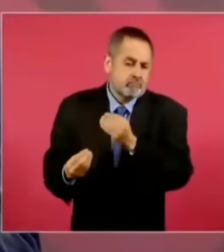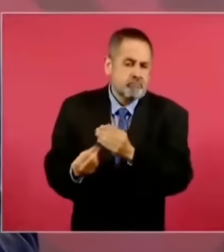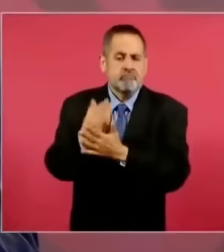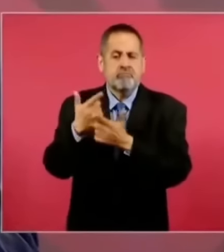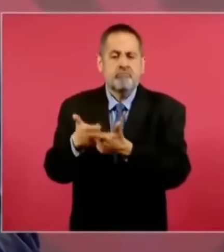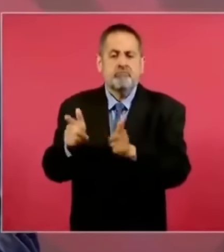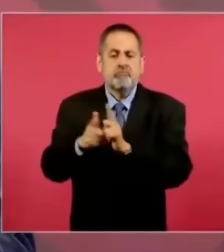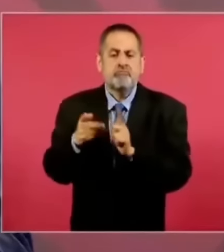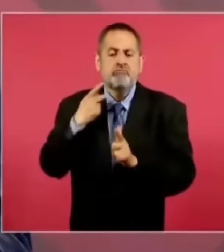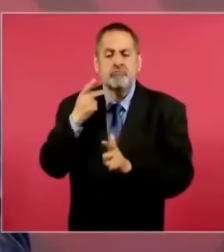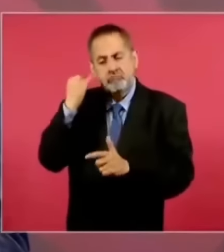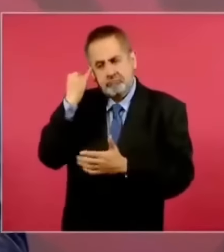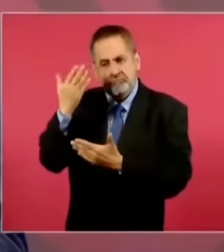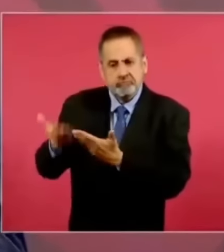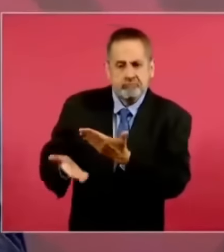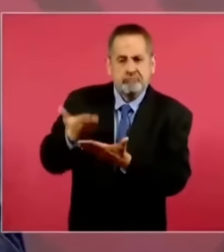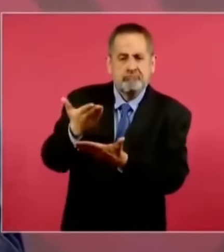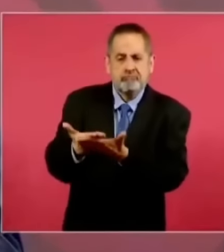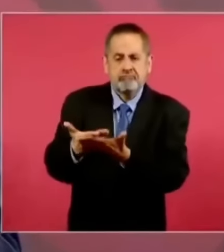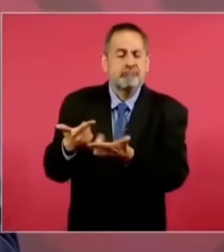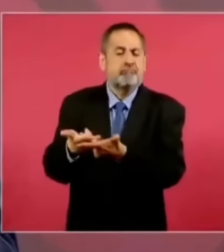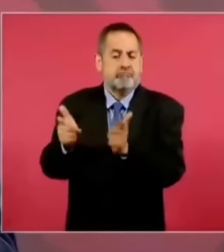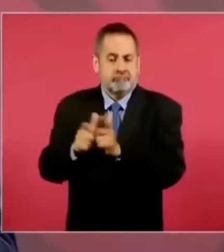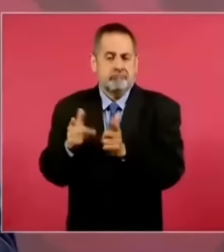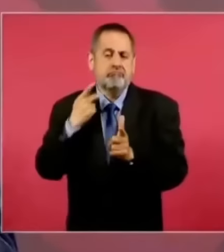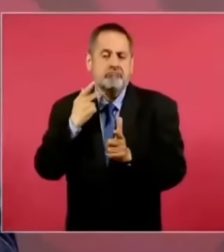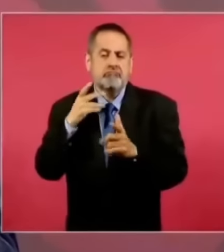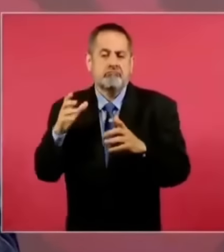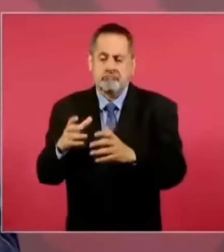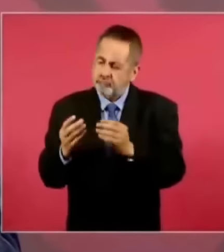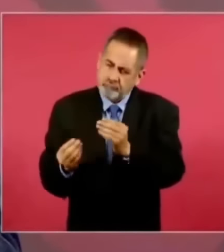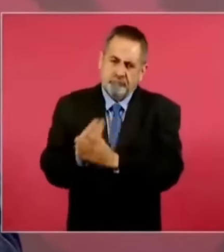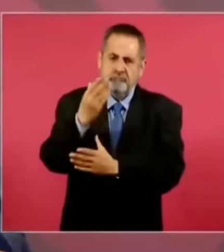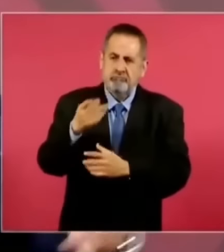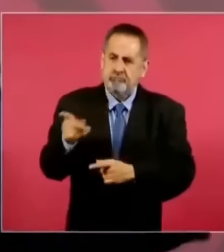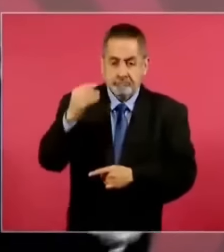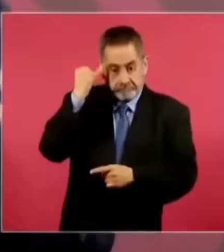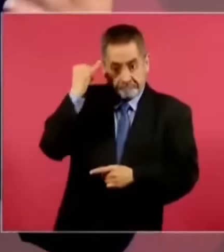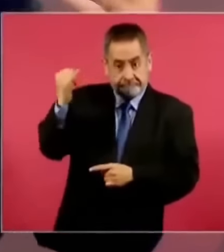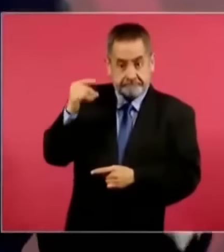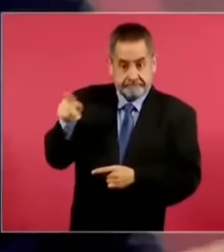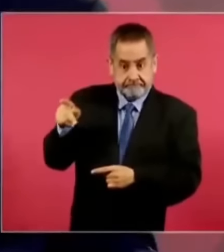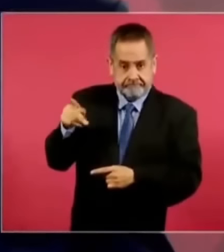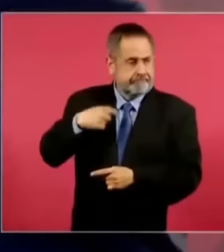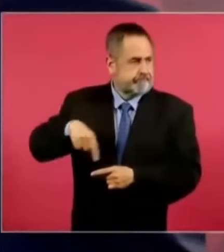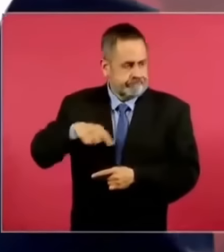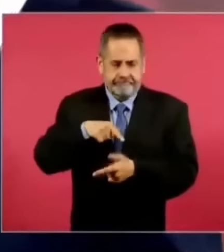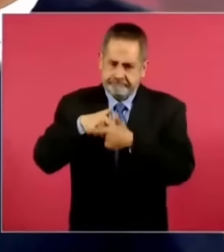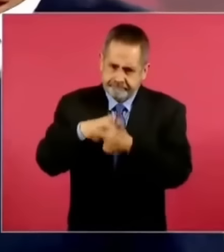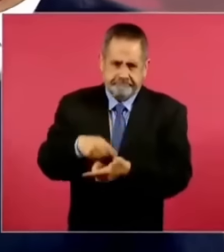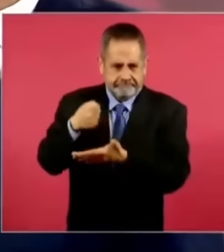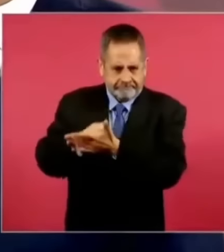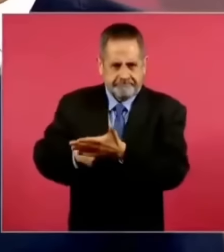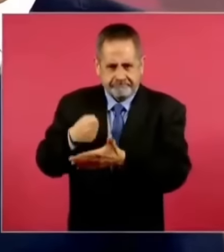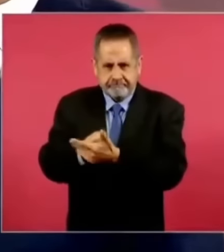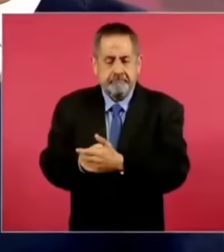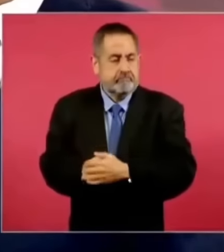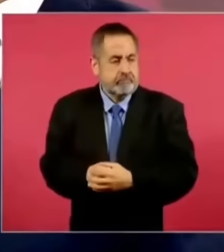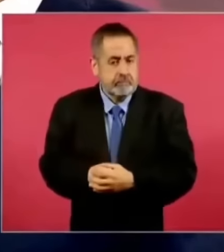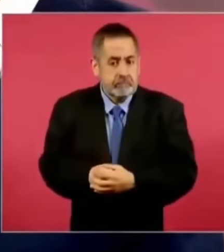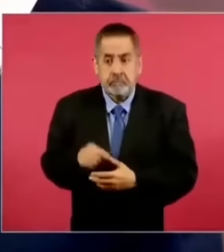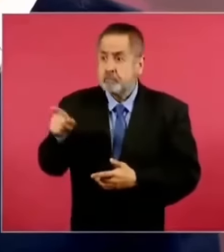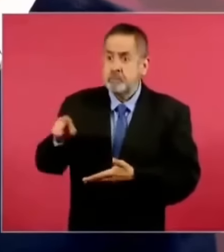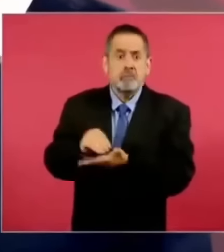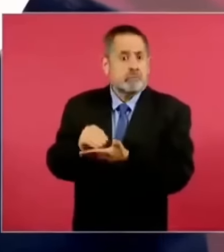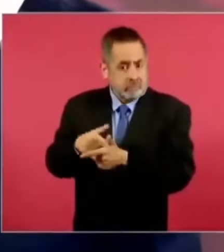propone crear un partido para seguir luchando y continuó adelante.